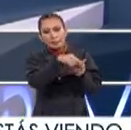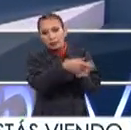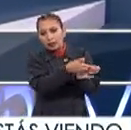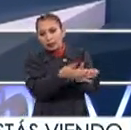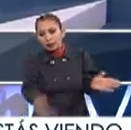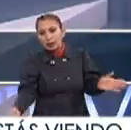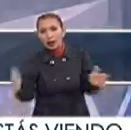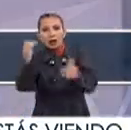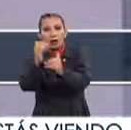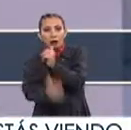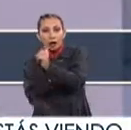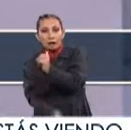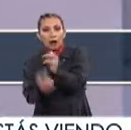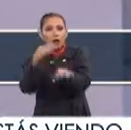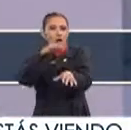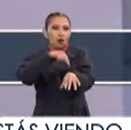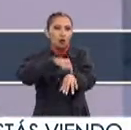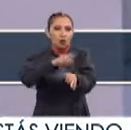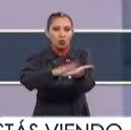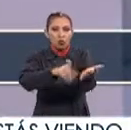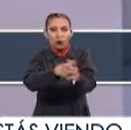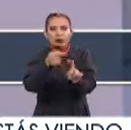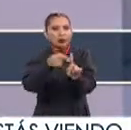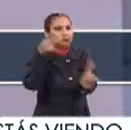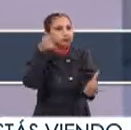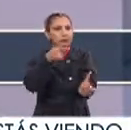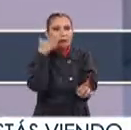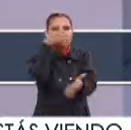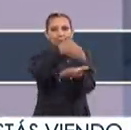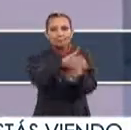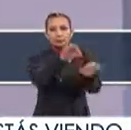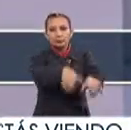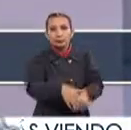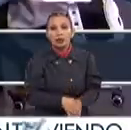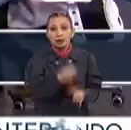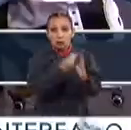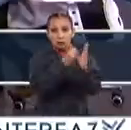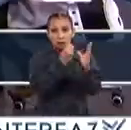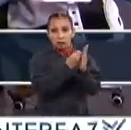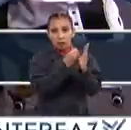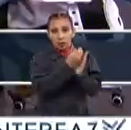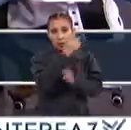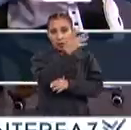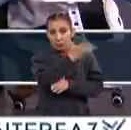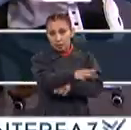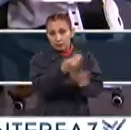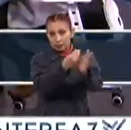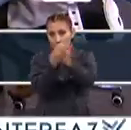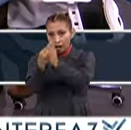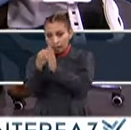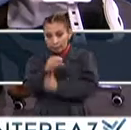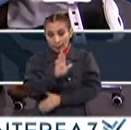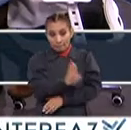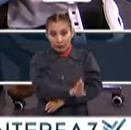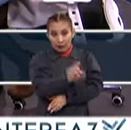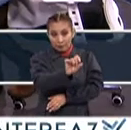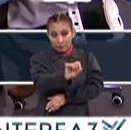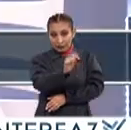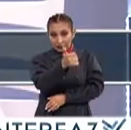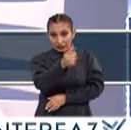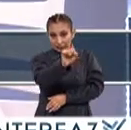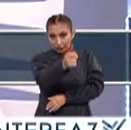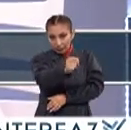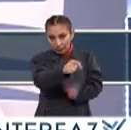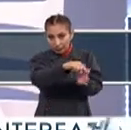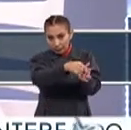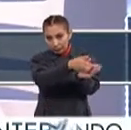inicia Y acaba Los horarios Y para quién está dirigido Perfecto Este curso se va a dar A lo largo de 10 sesiones A partir de este miércoles 26 de